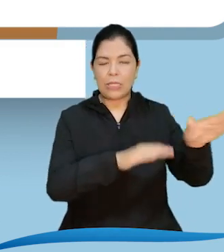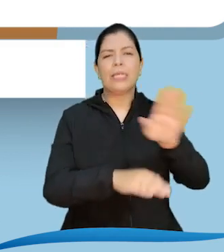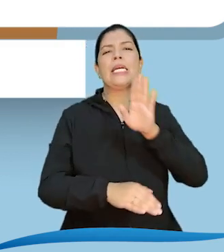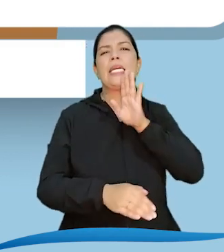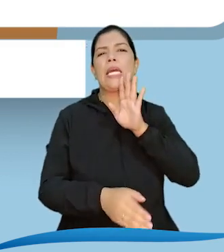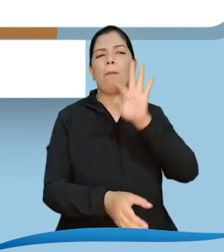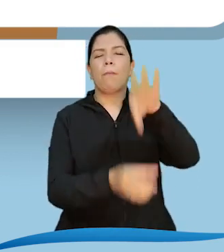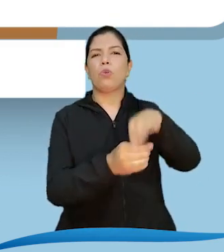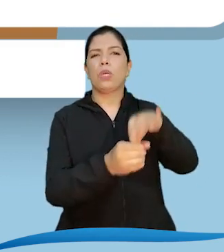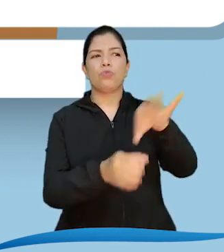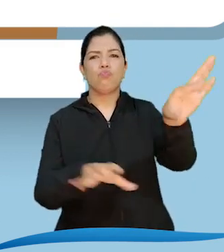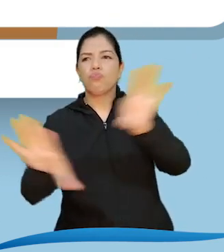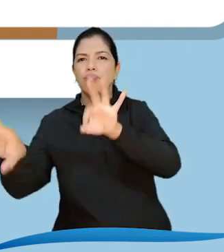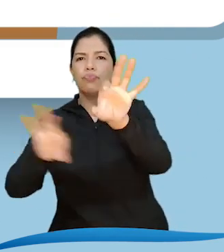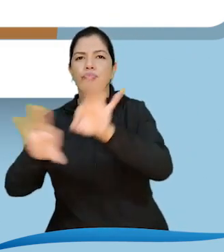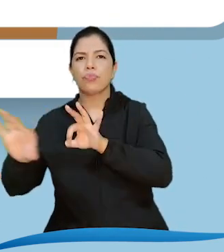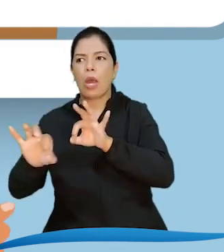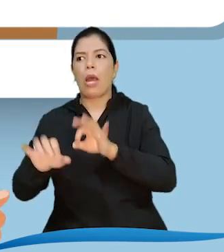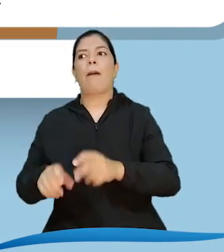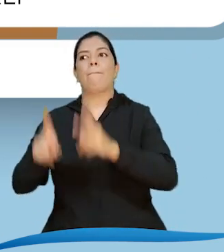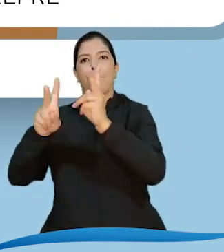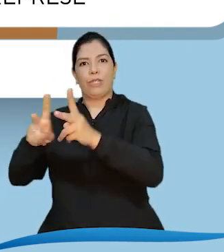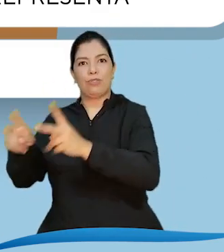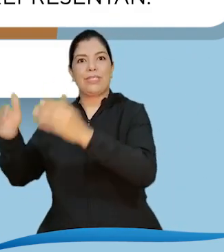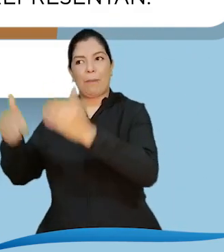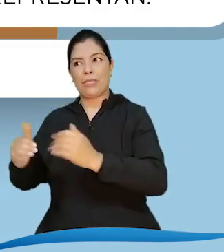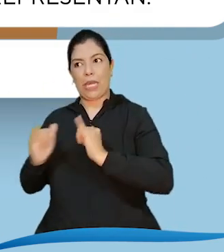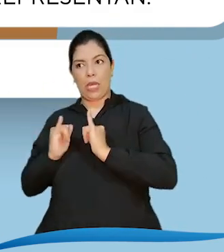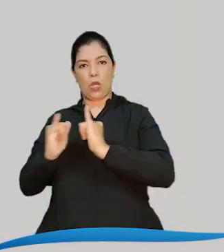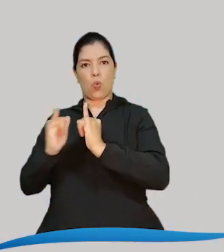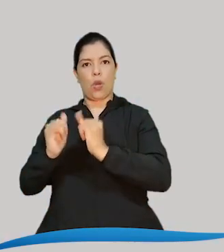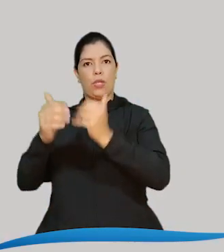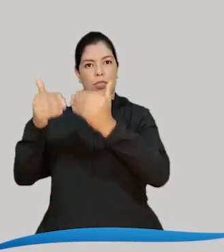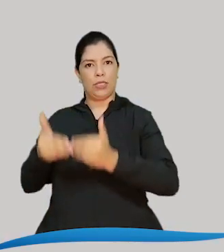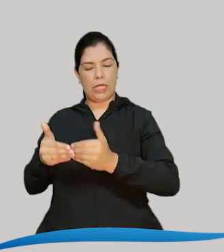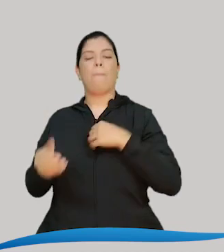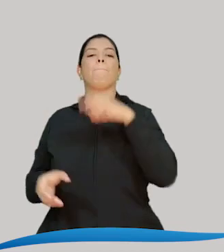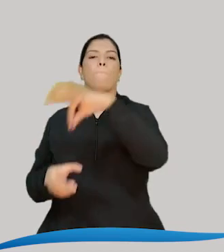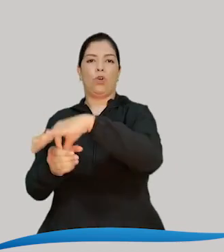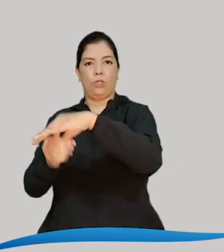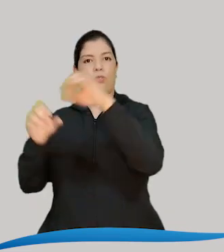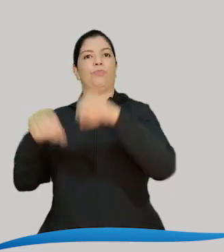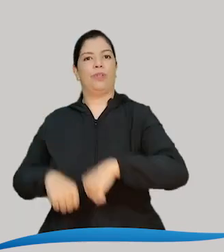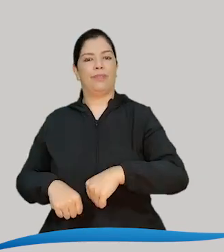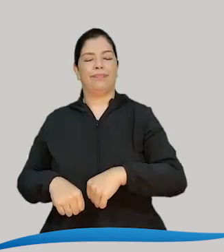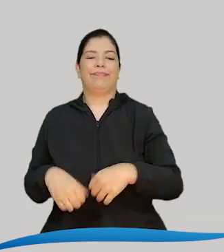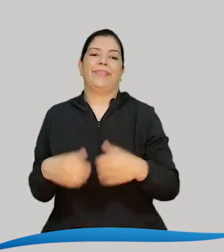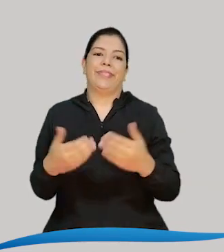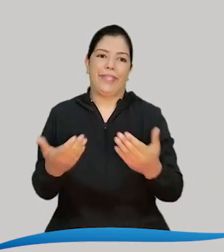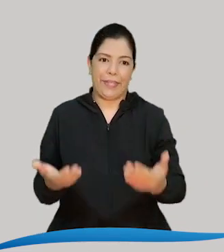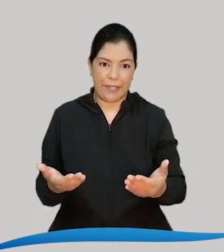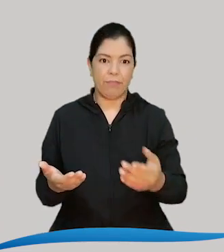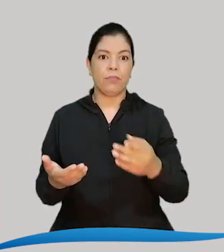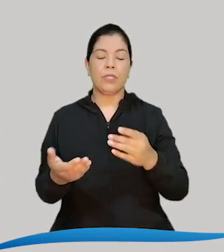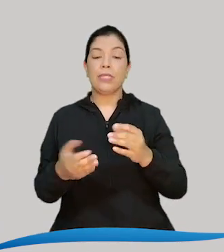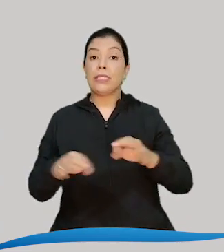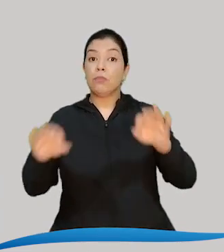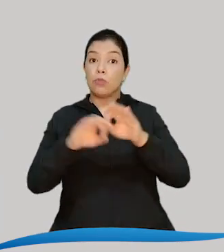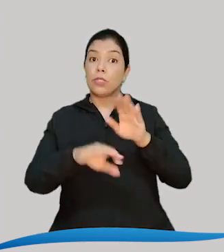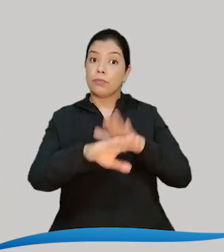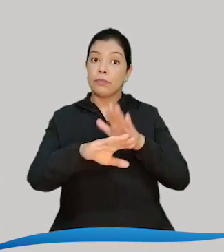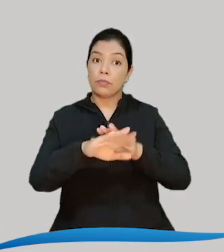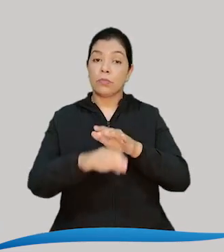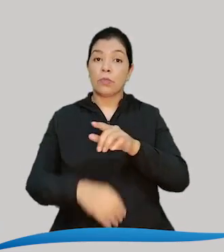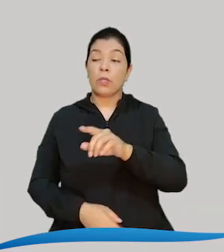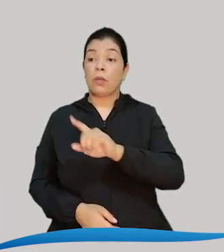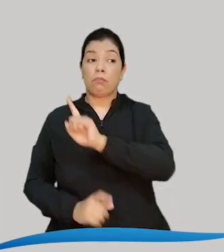elegidos por las personas con discapacidad del sector que representan Recuerden que por eso es necesario llevar un registro de los